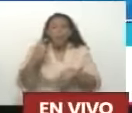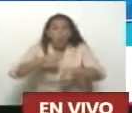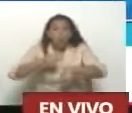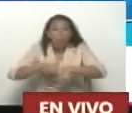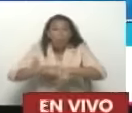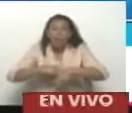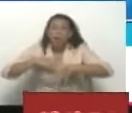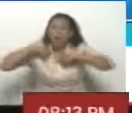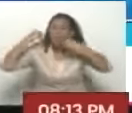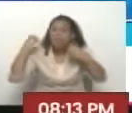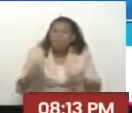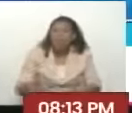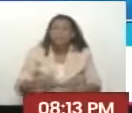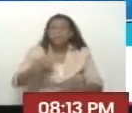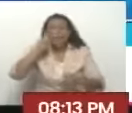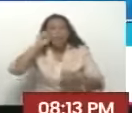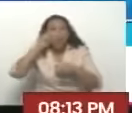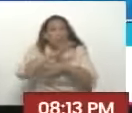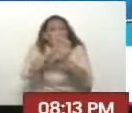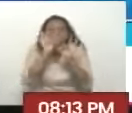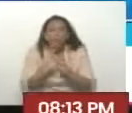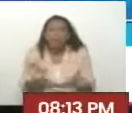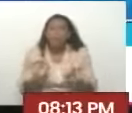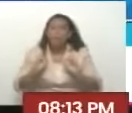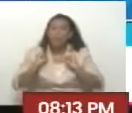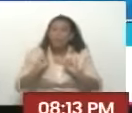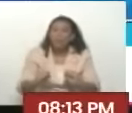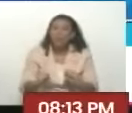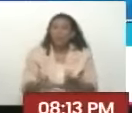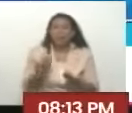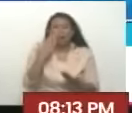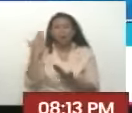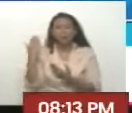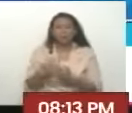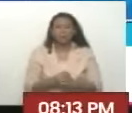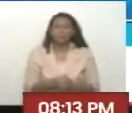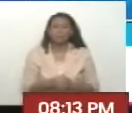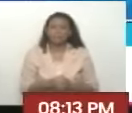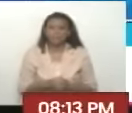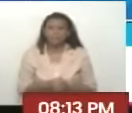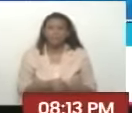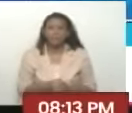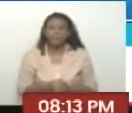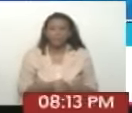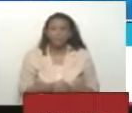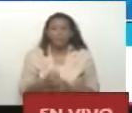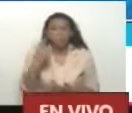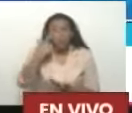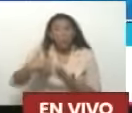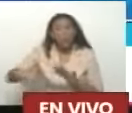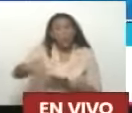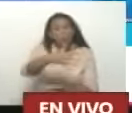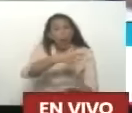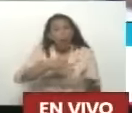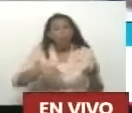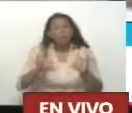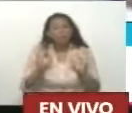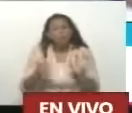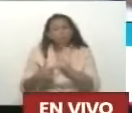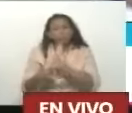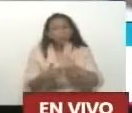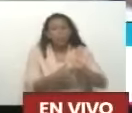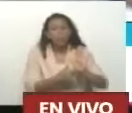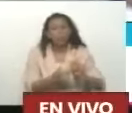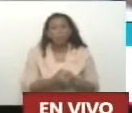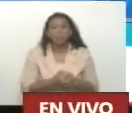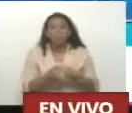agarrábamos Porque era la luz Inspiradora De lo que debíamos hacer De ahí en adelante Y por primera vez Se define El